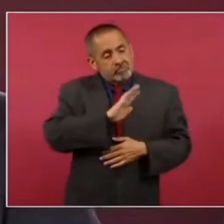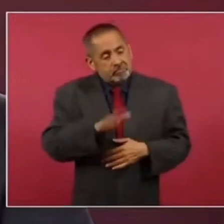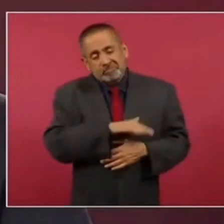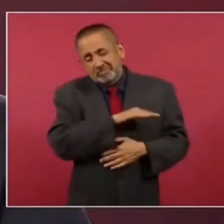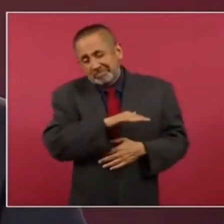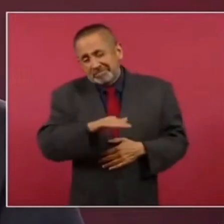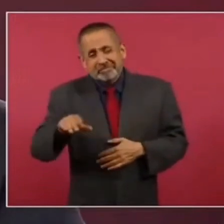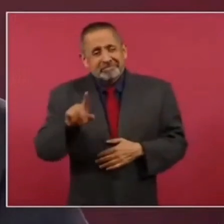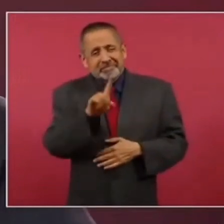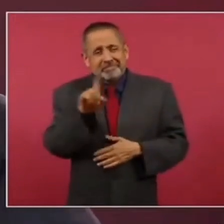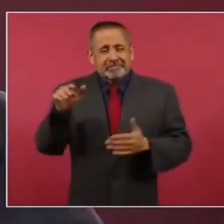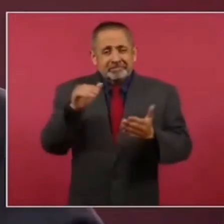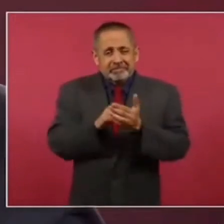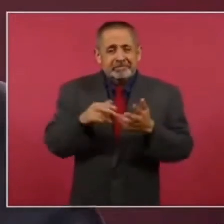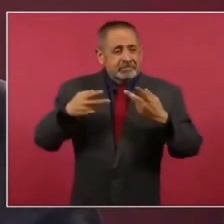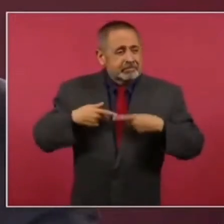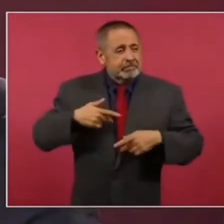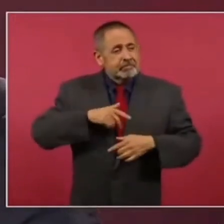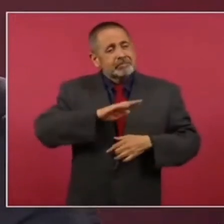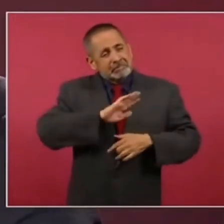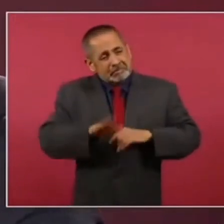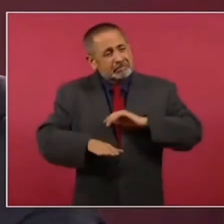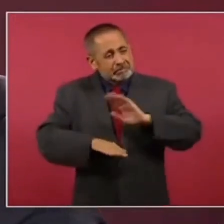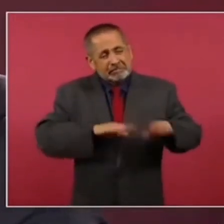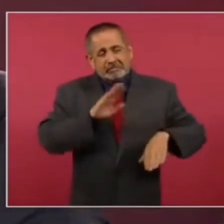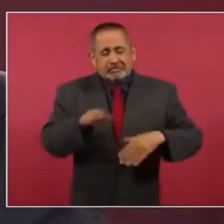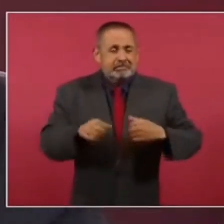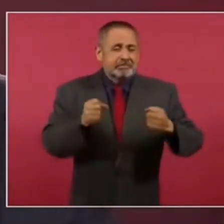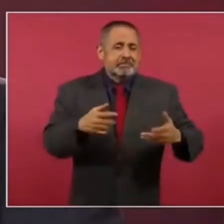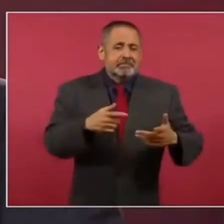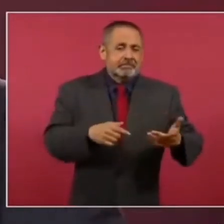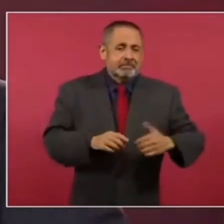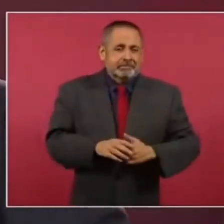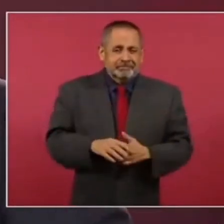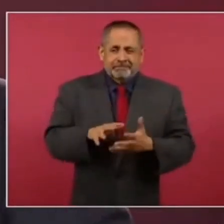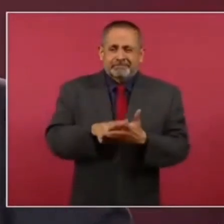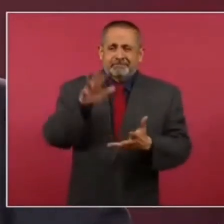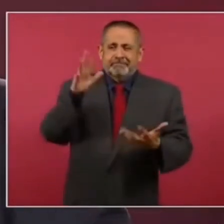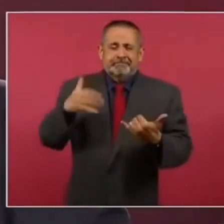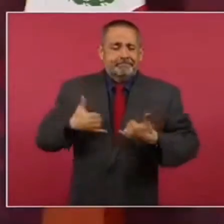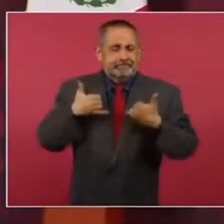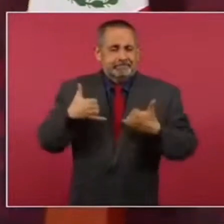personas, y la mayoría jóvenes.